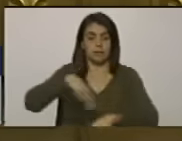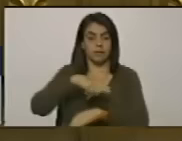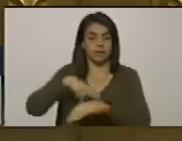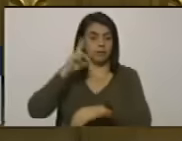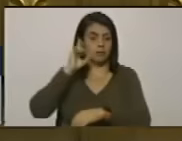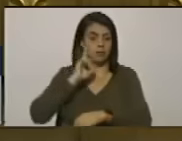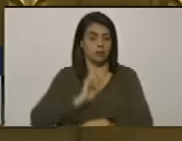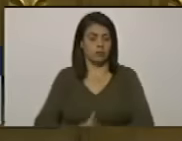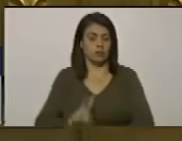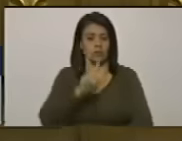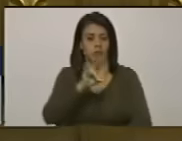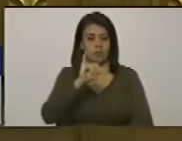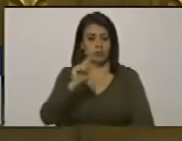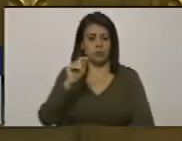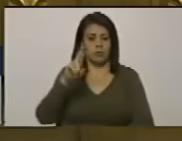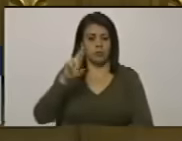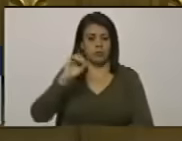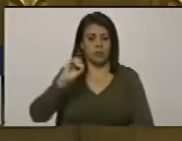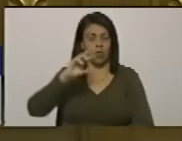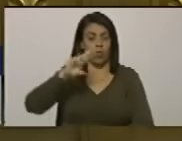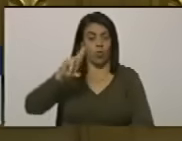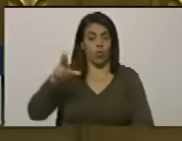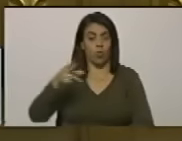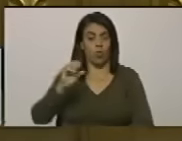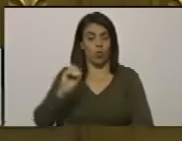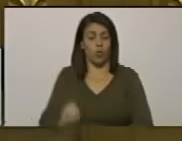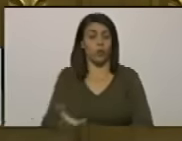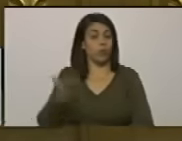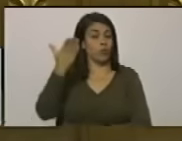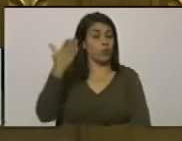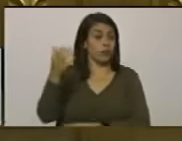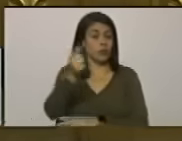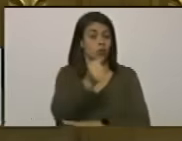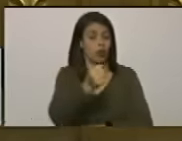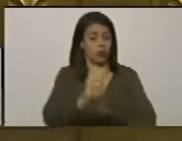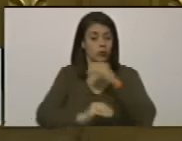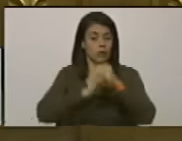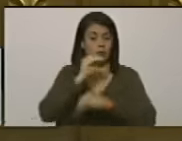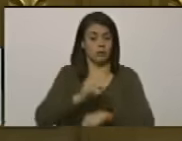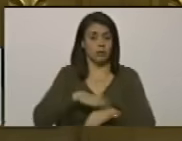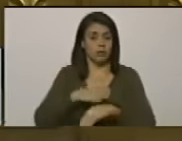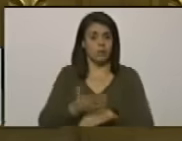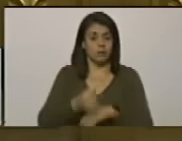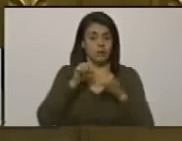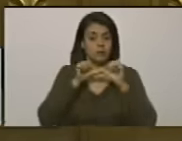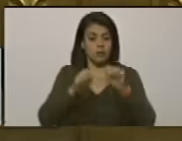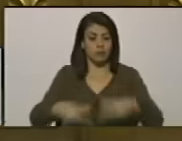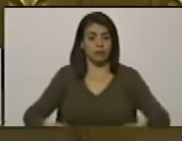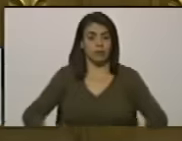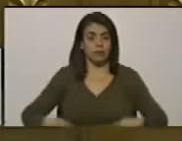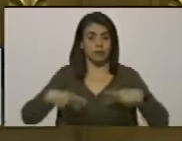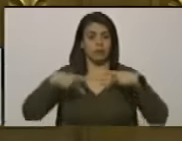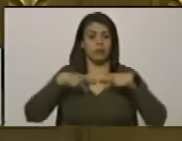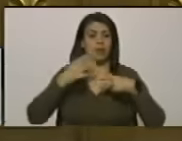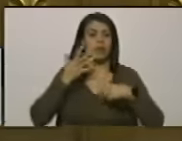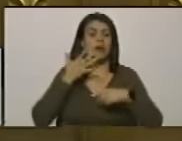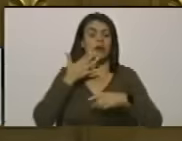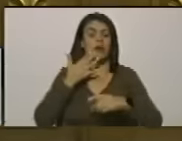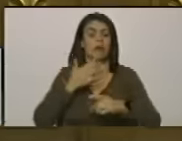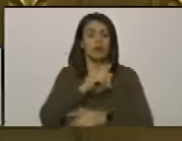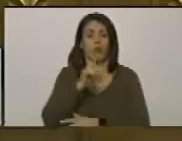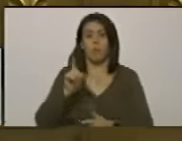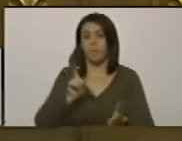bolivariana Víctor Hugo Morales resaltar los logros alcanzados a lo largo de su vida ejemplo de